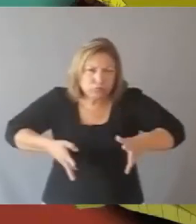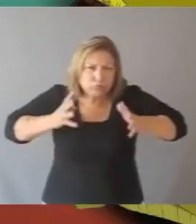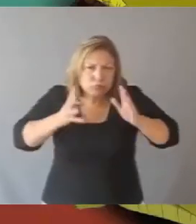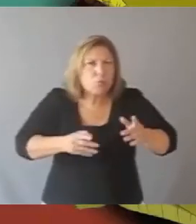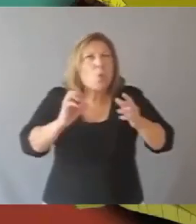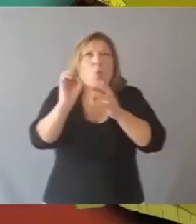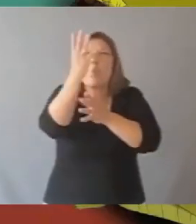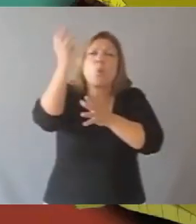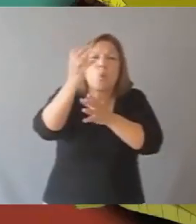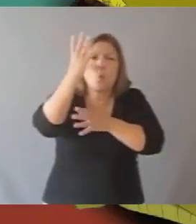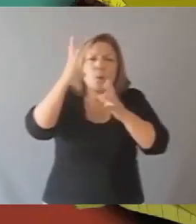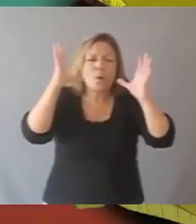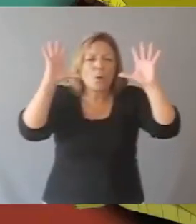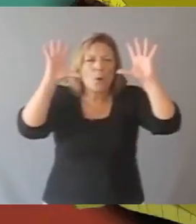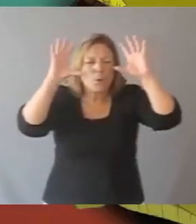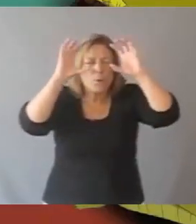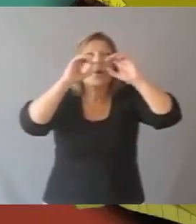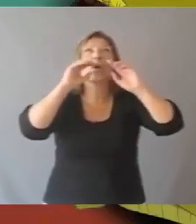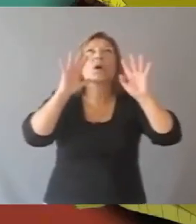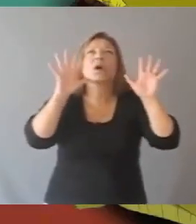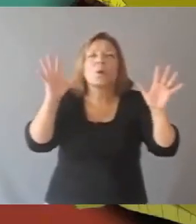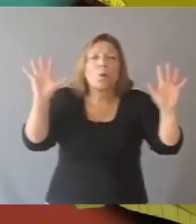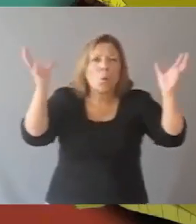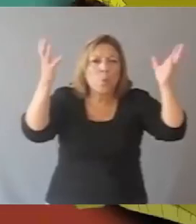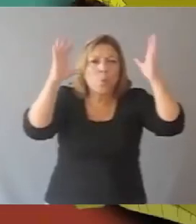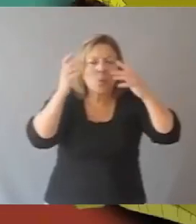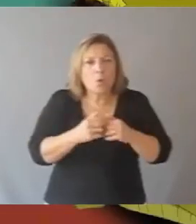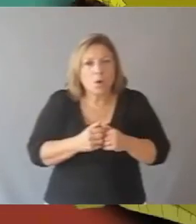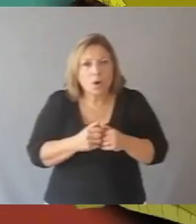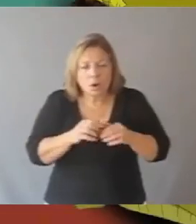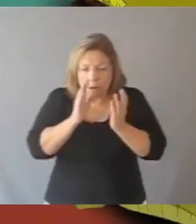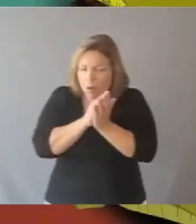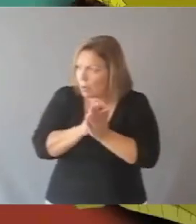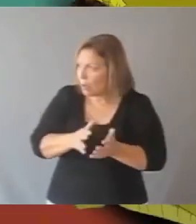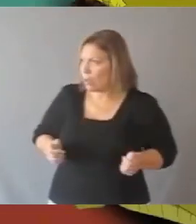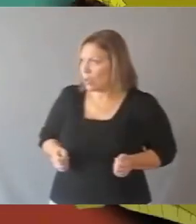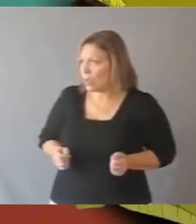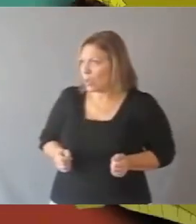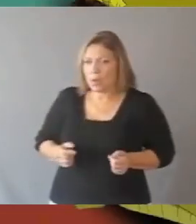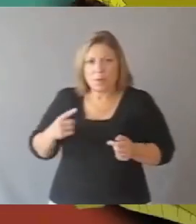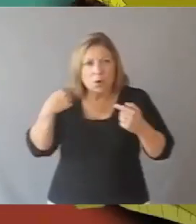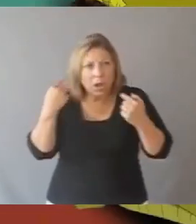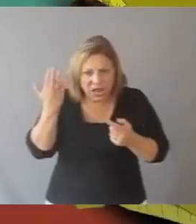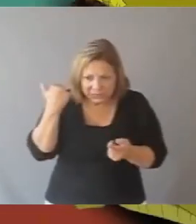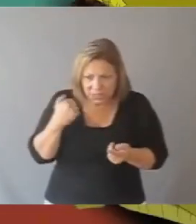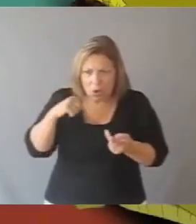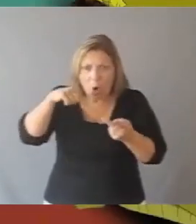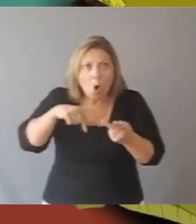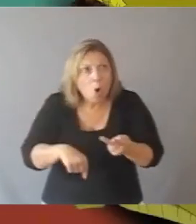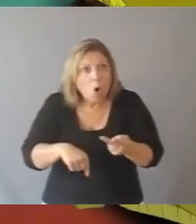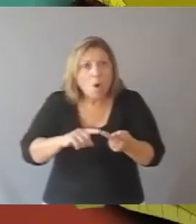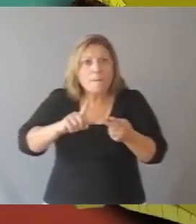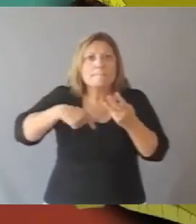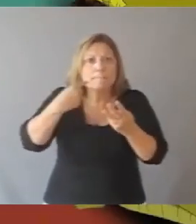ruido y largando tanto humo que se oscurecía el cielo. Bueno, dijeron entonces los yacarés. El buque pasó ayer,